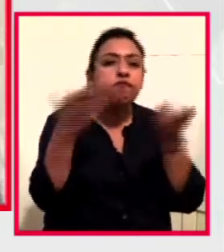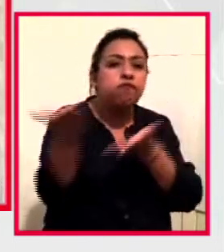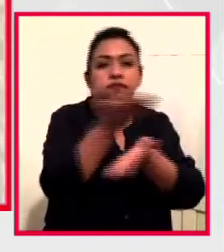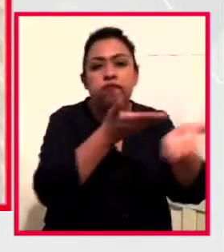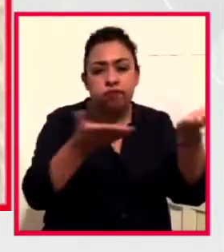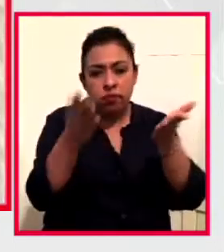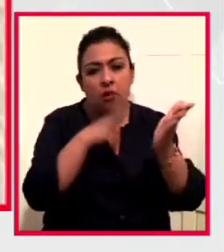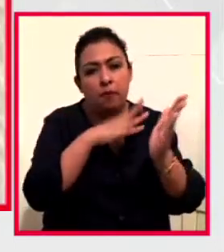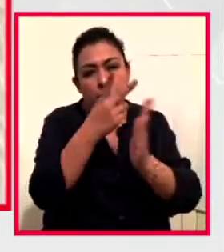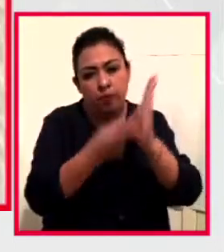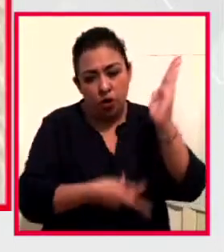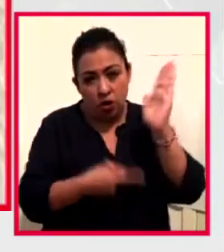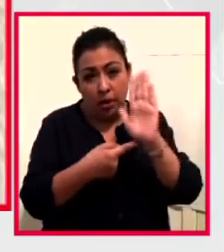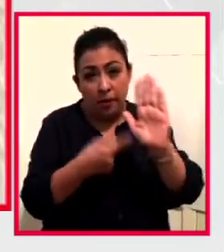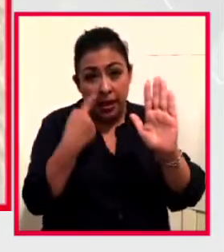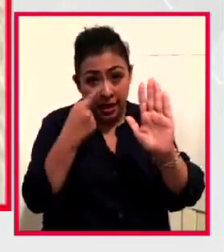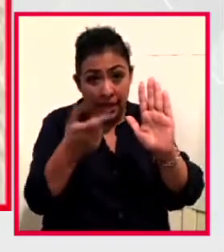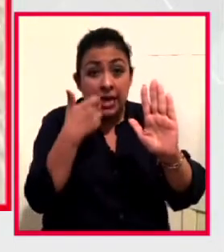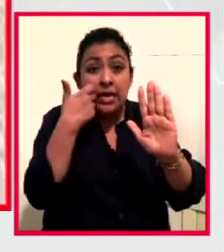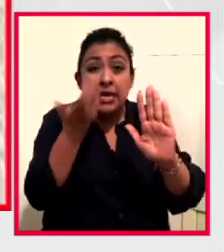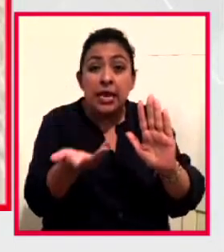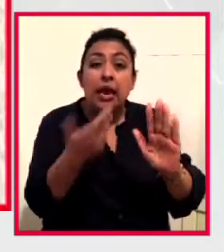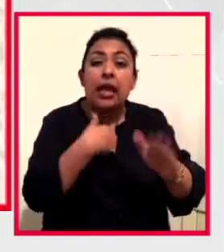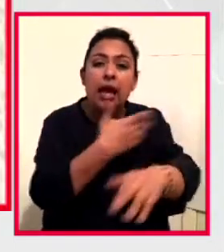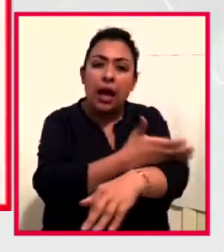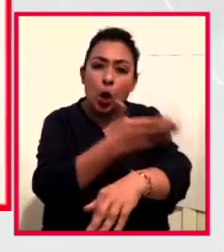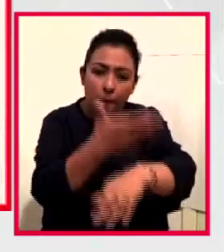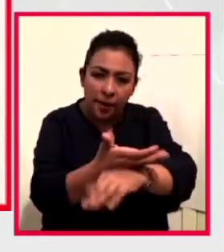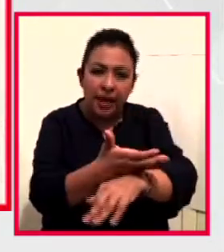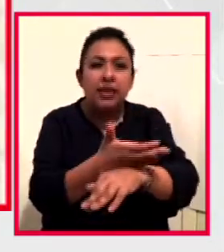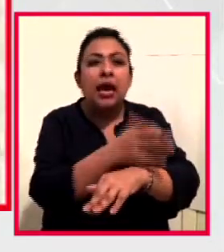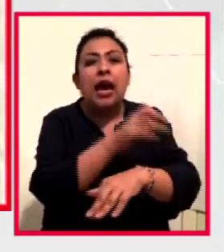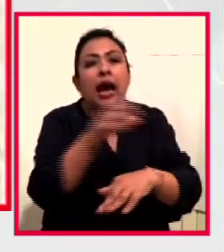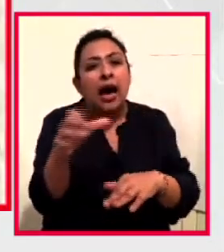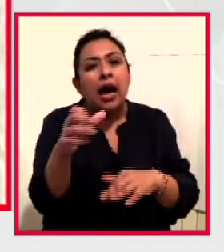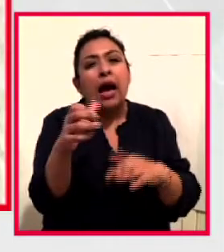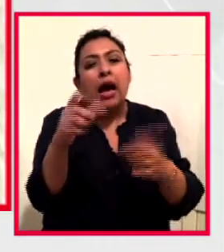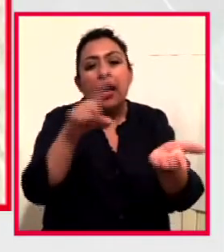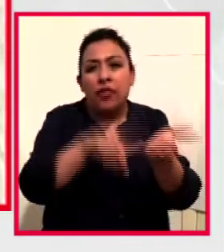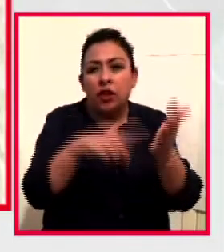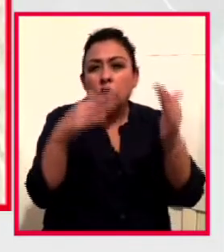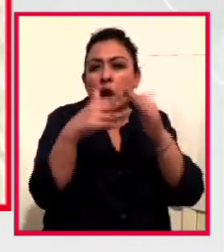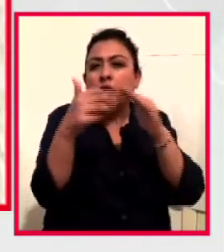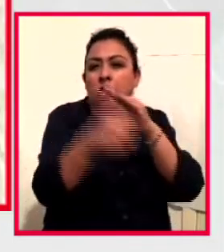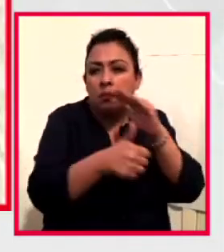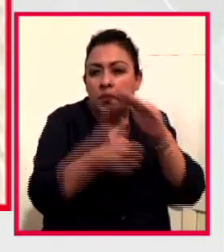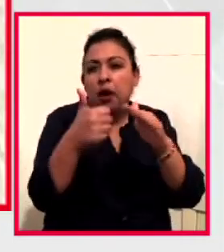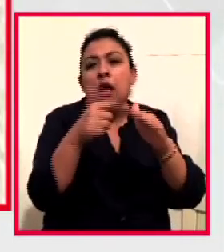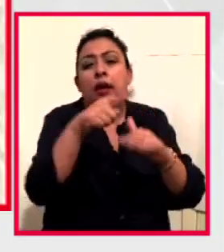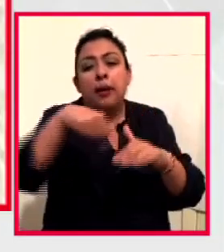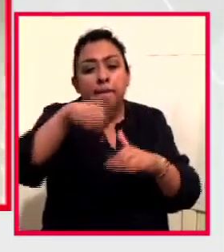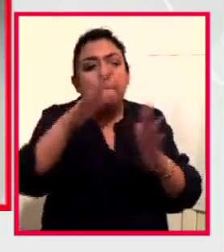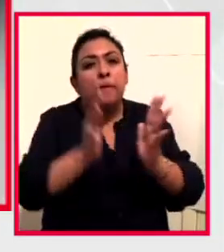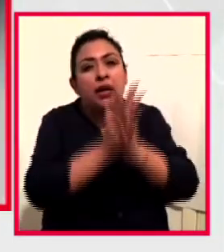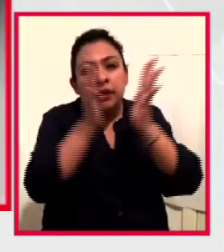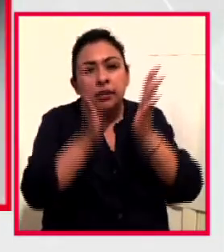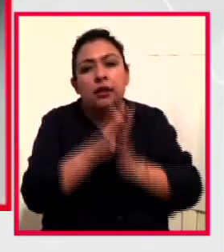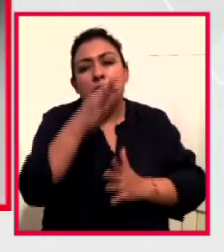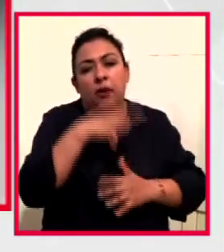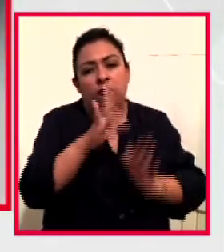programa como este está buscando es acompañar a quienes están en su casa, a quienes estarán participando en esta fiesta del libro.